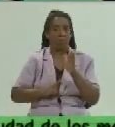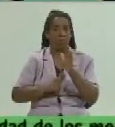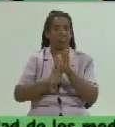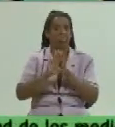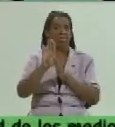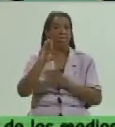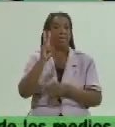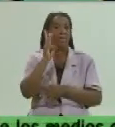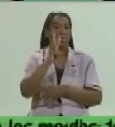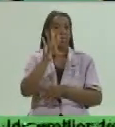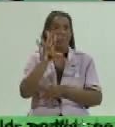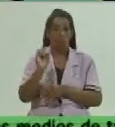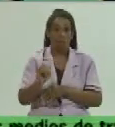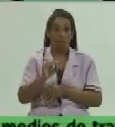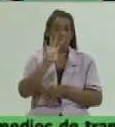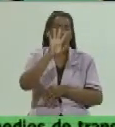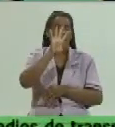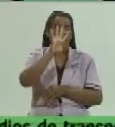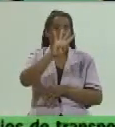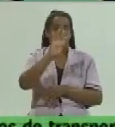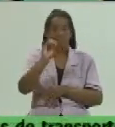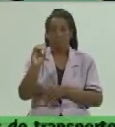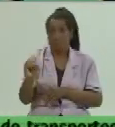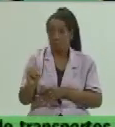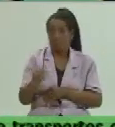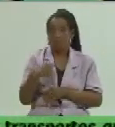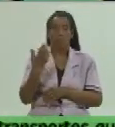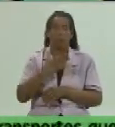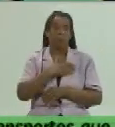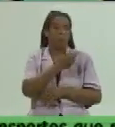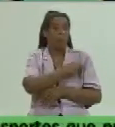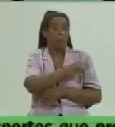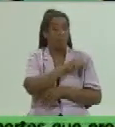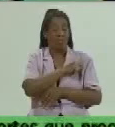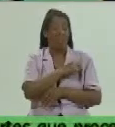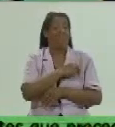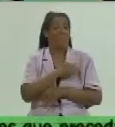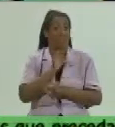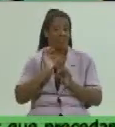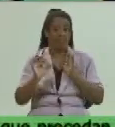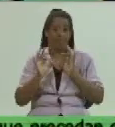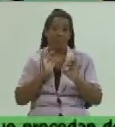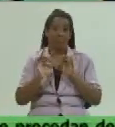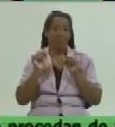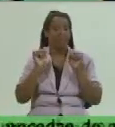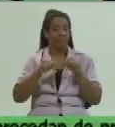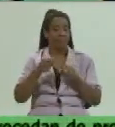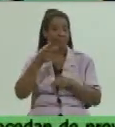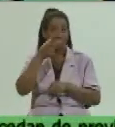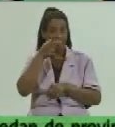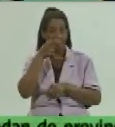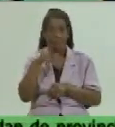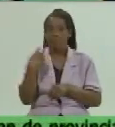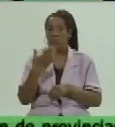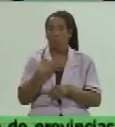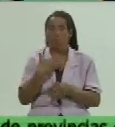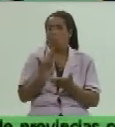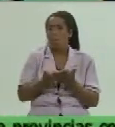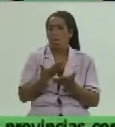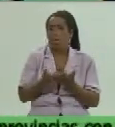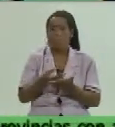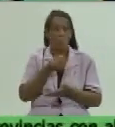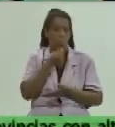350, 400. O sea, que nuestro pueblo debe estar atento a esto. Nosotros lo que sí no podemos estar haciendo muestras por gusto